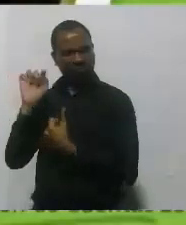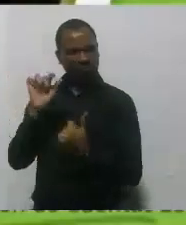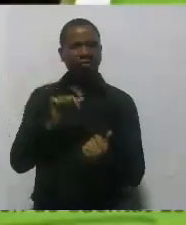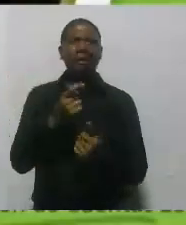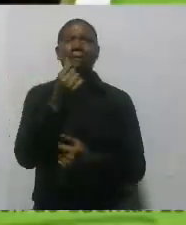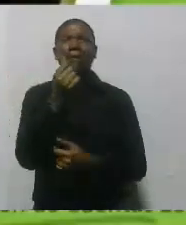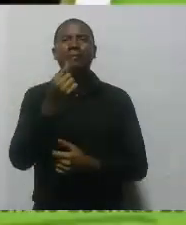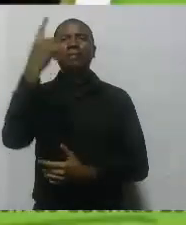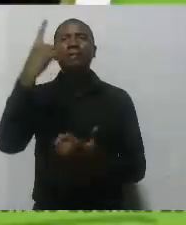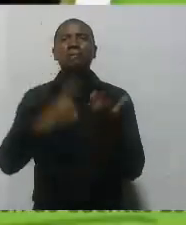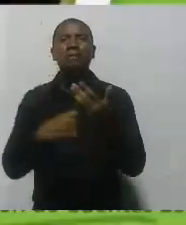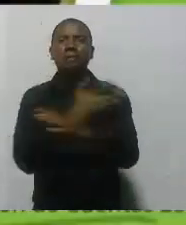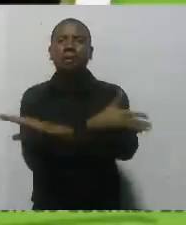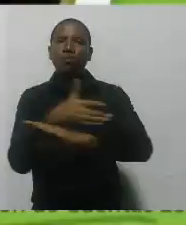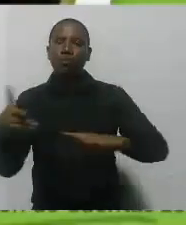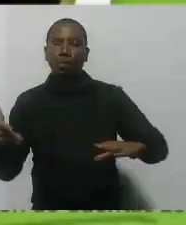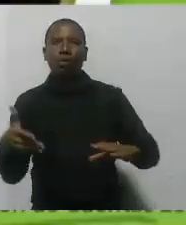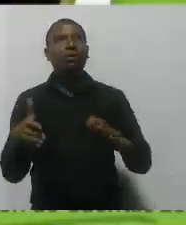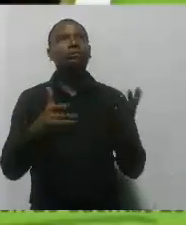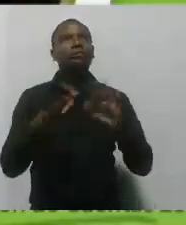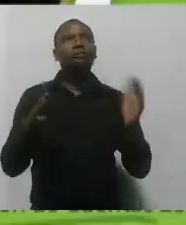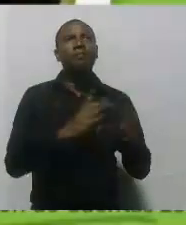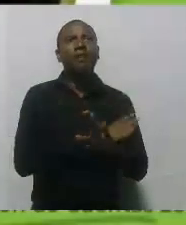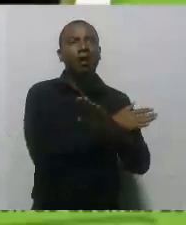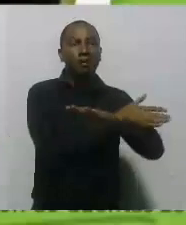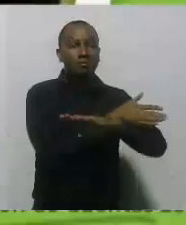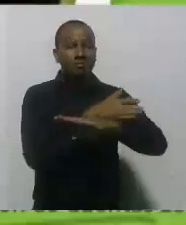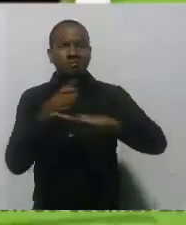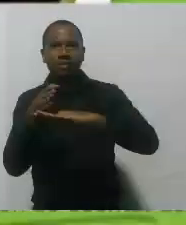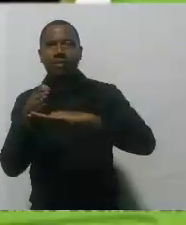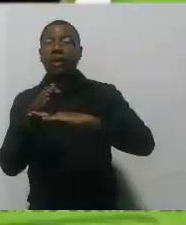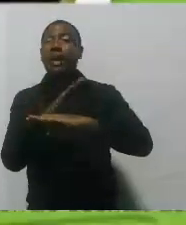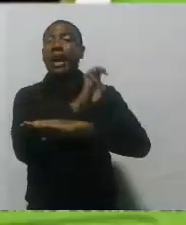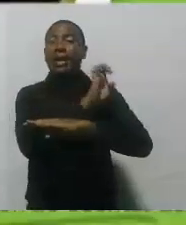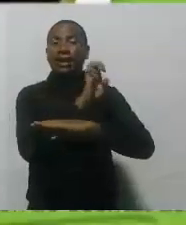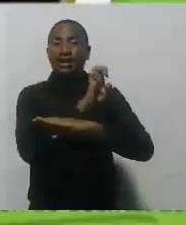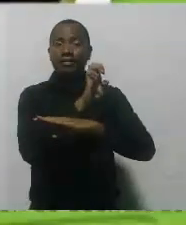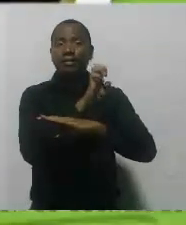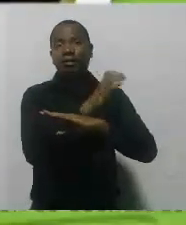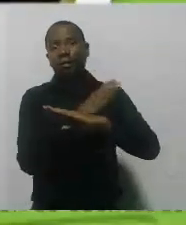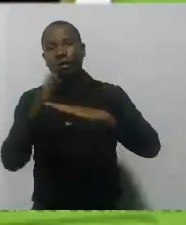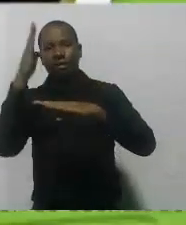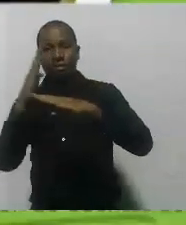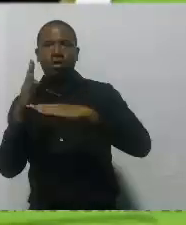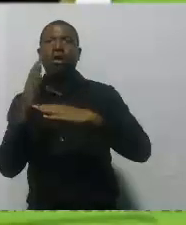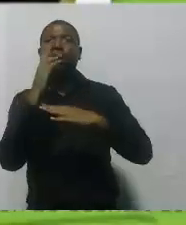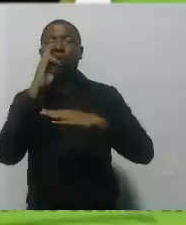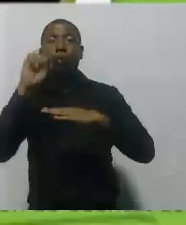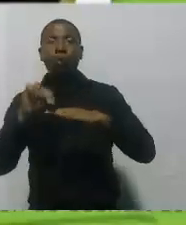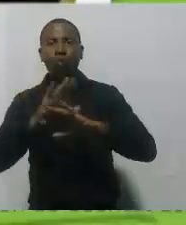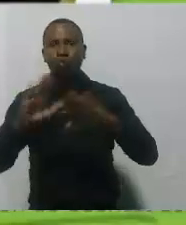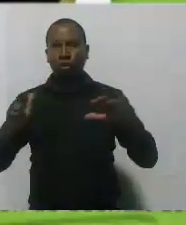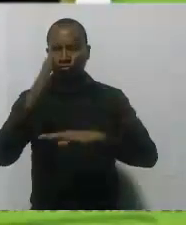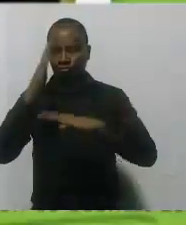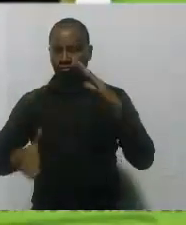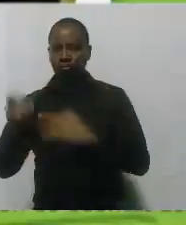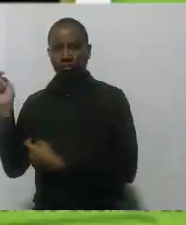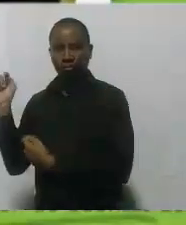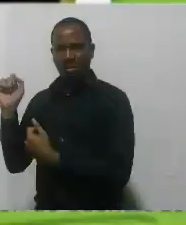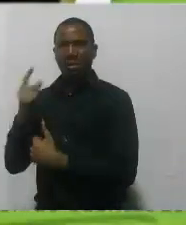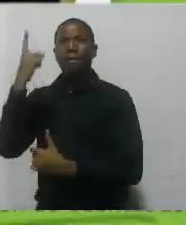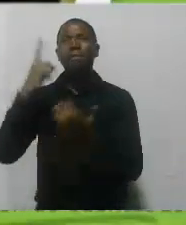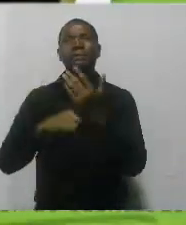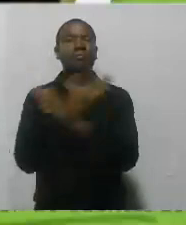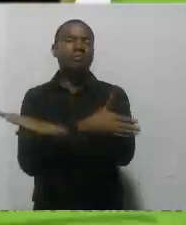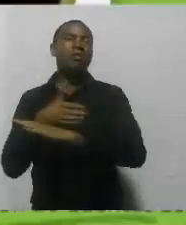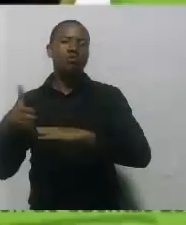de pesos hacia el corte de junio. Habíamos ya llevado a cabo dos invitaciones públicas porque además contarle